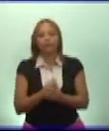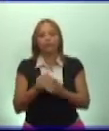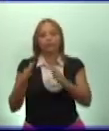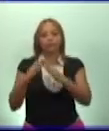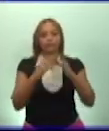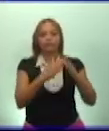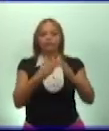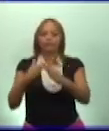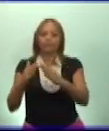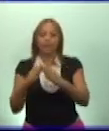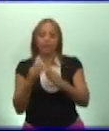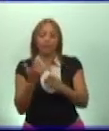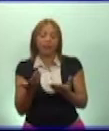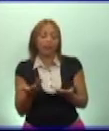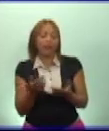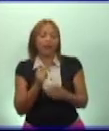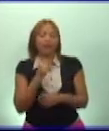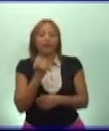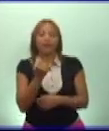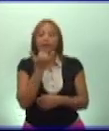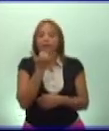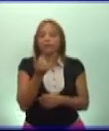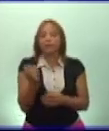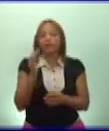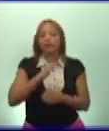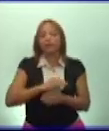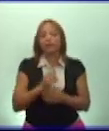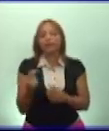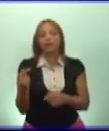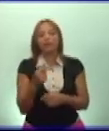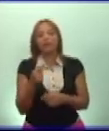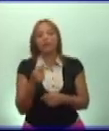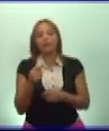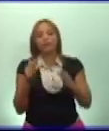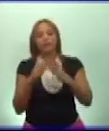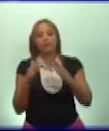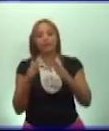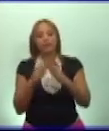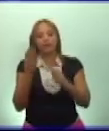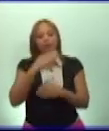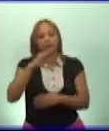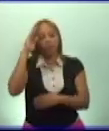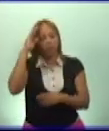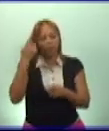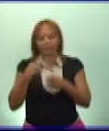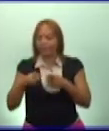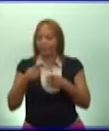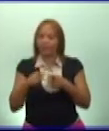disminuir los problemas de la vivienda en el país, entre otros éxitos.